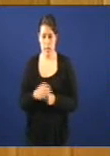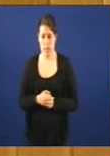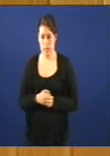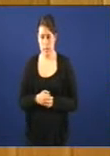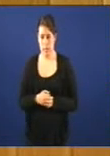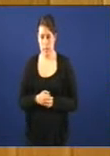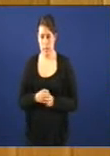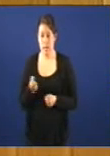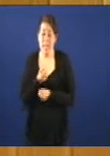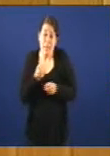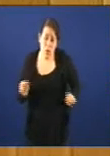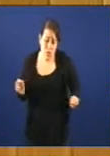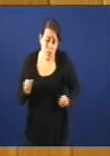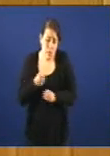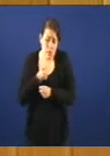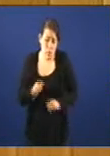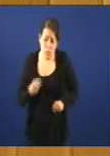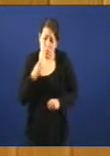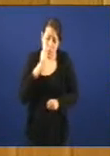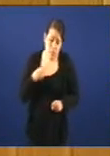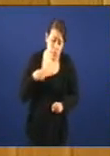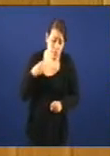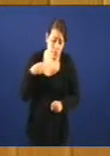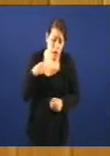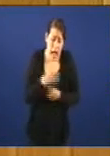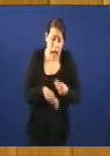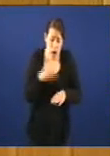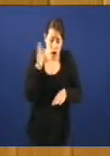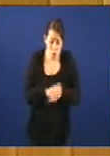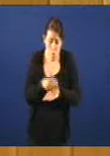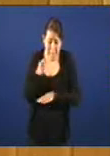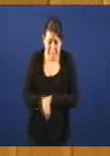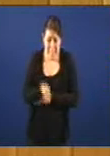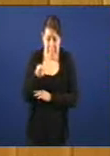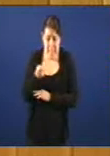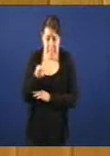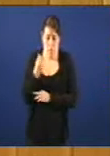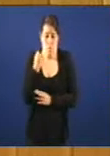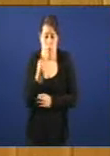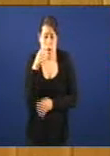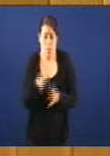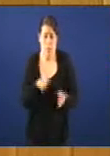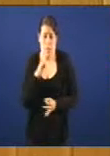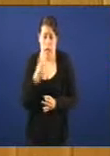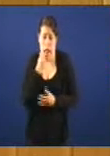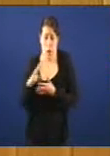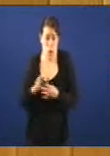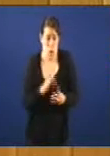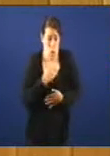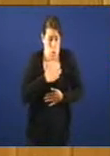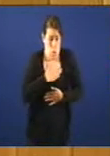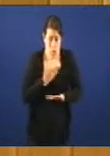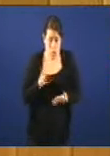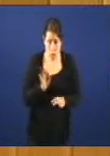imposible imposible que me digan a min que faga cumplir unha sentencia dun poder judicial que non ten nada que ver conmigo